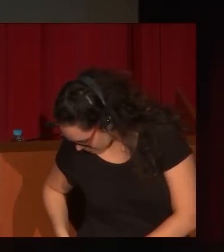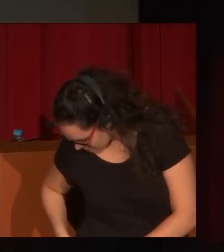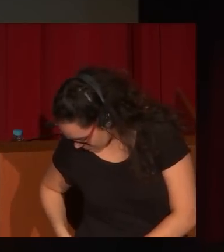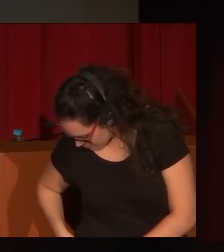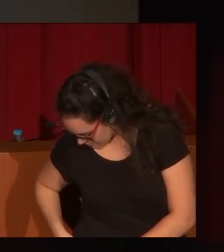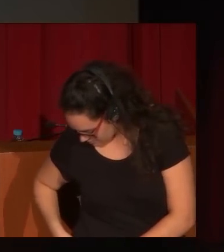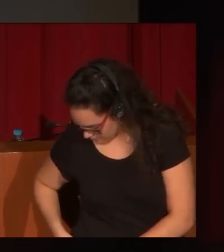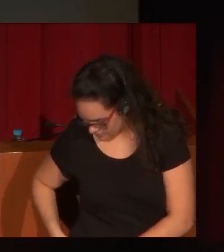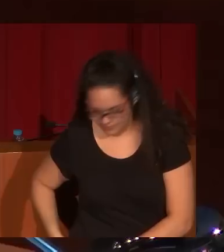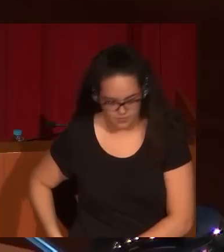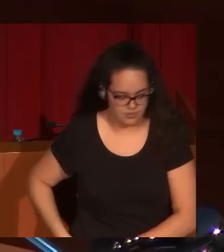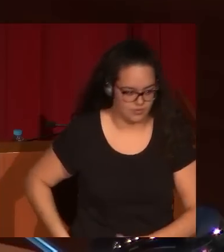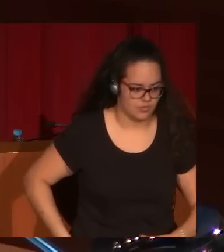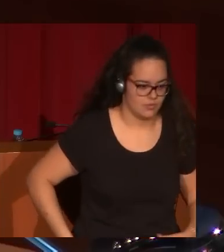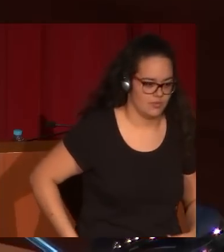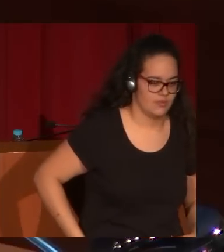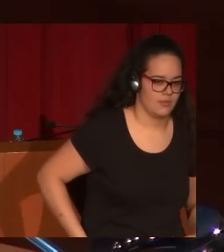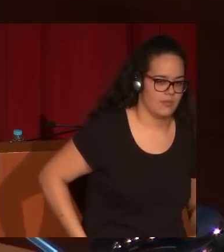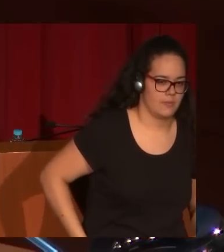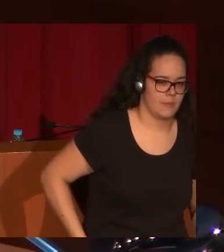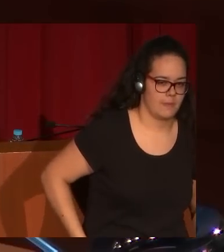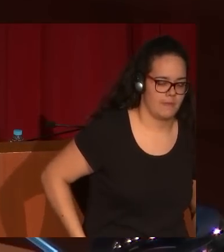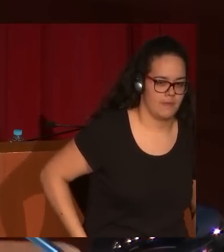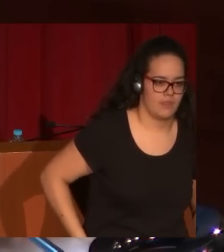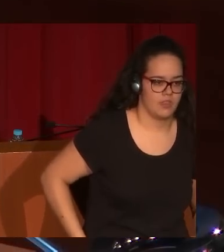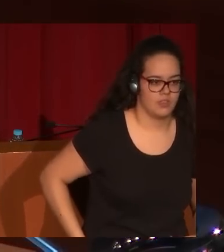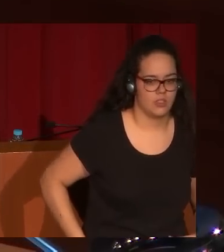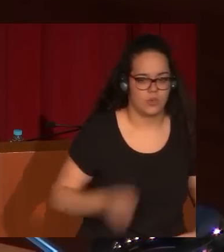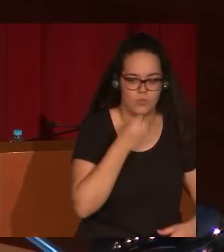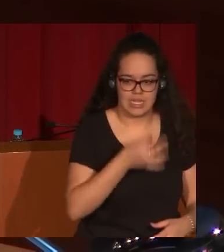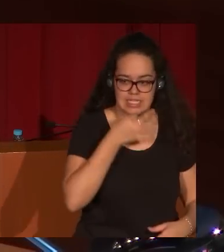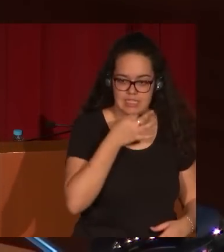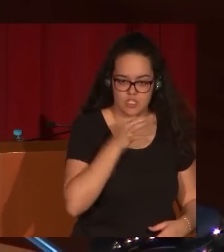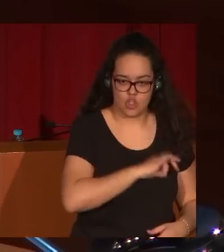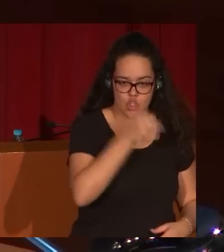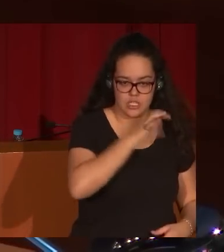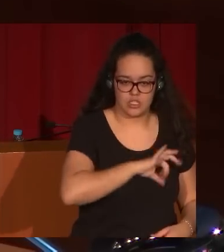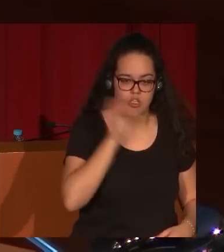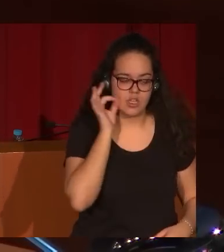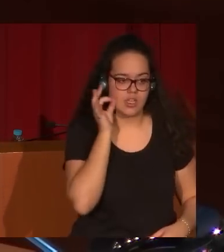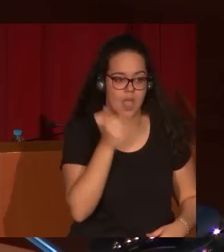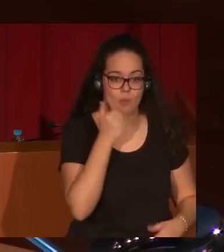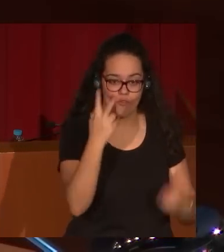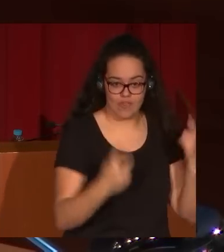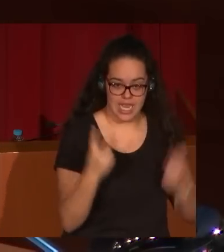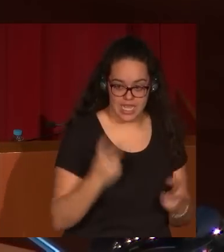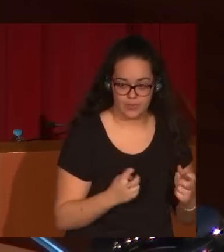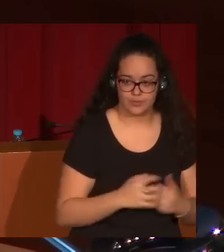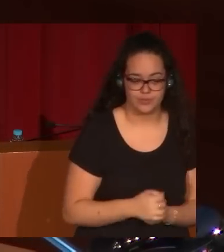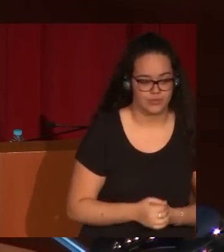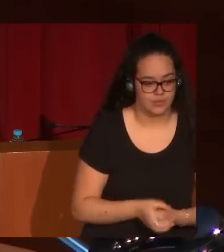Buenas tardes, señoras y señores. Después de agradecerles a ustedes, en primer lugar, como no puede ser de otra manera, su asistencia,